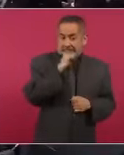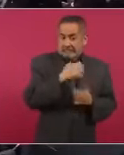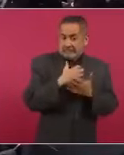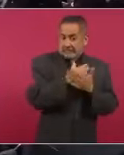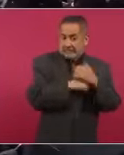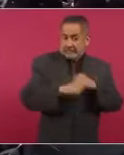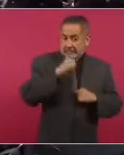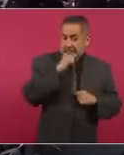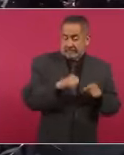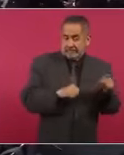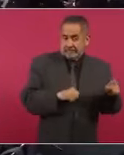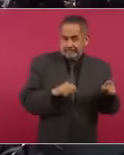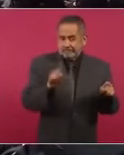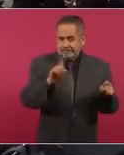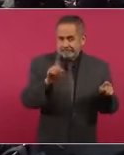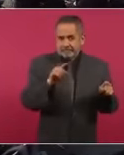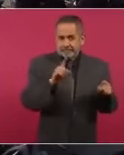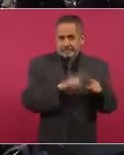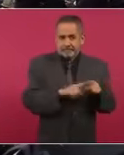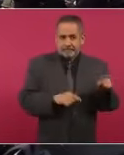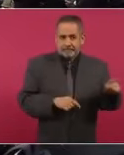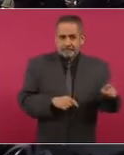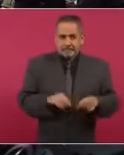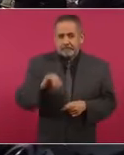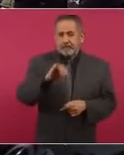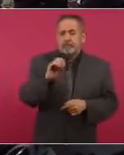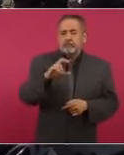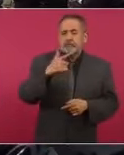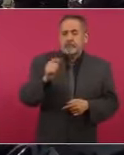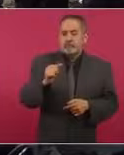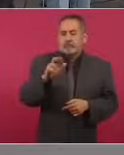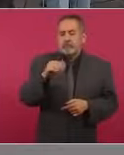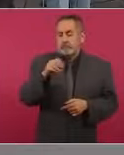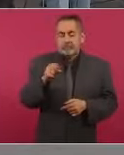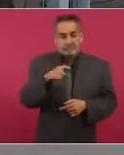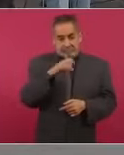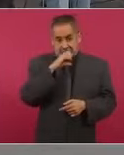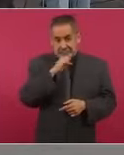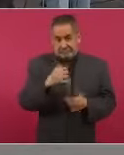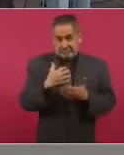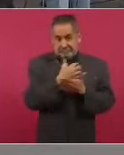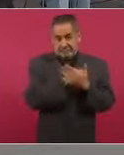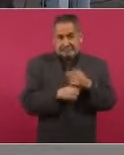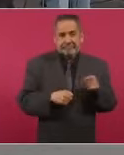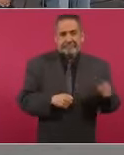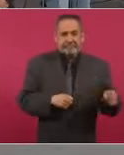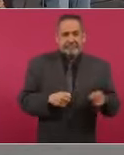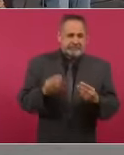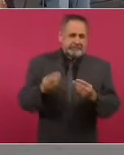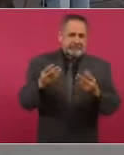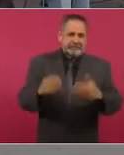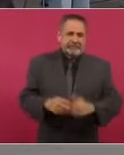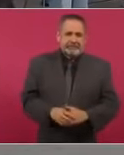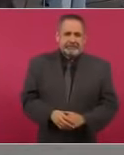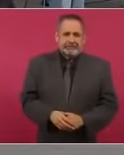no, Jorge Ramos, ese gana muchísimo.